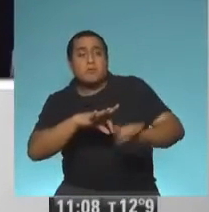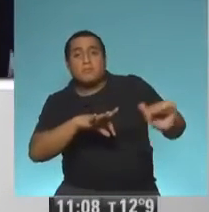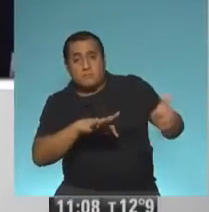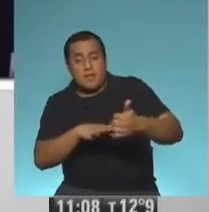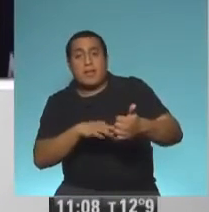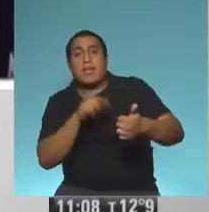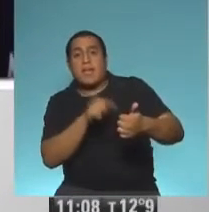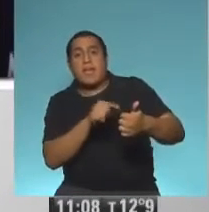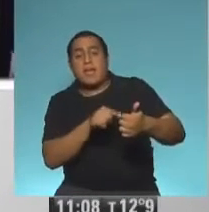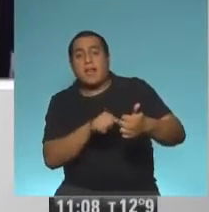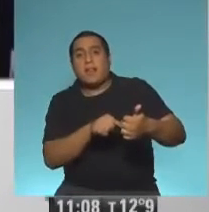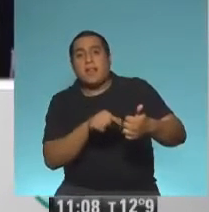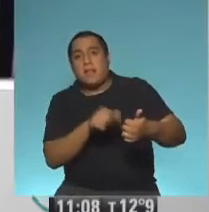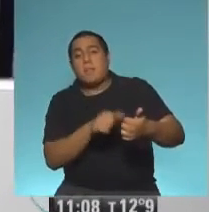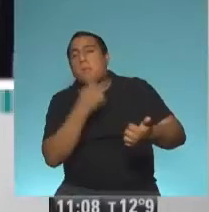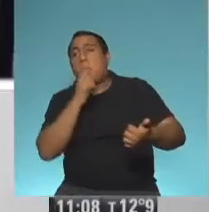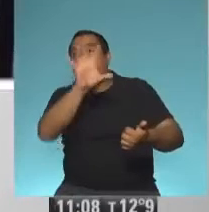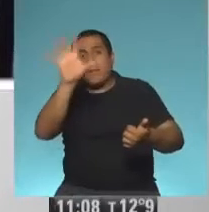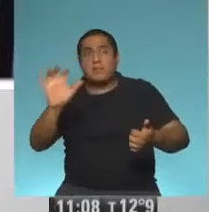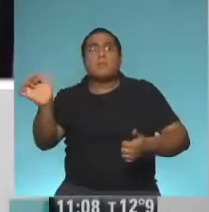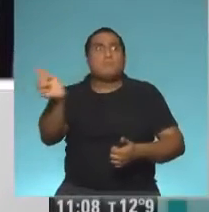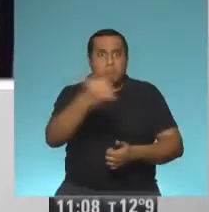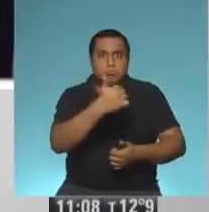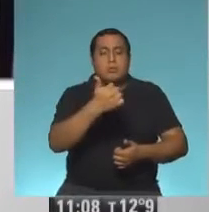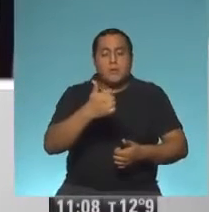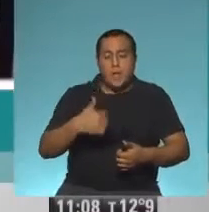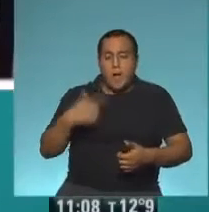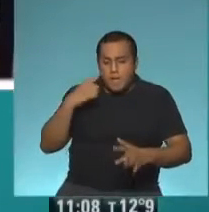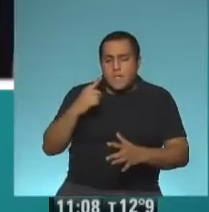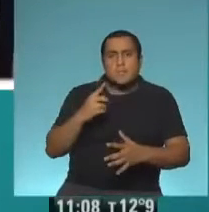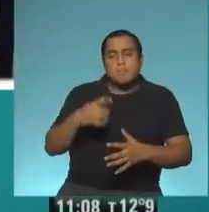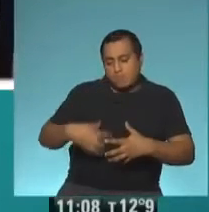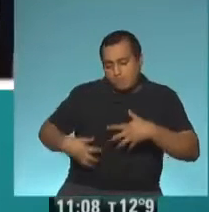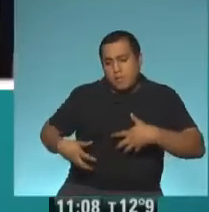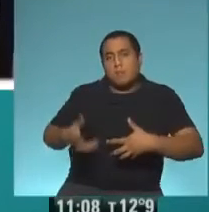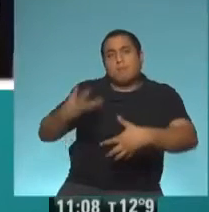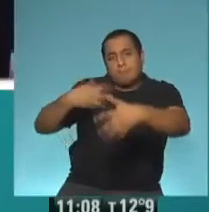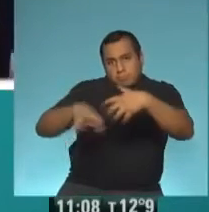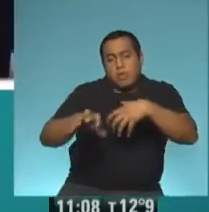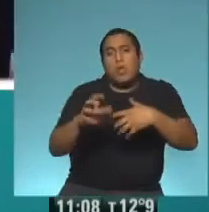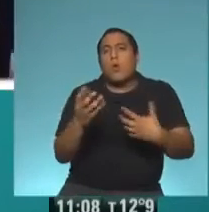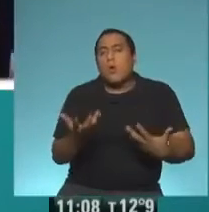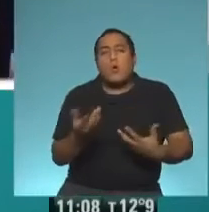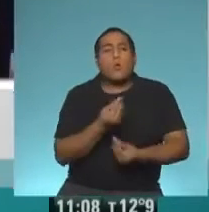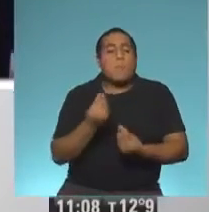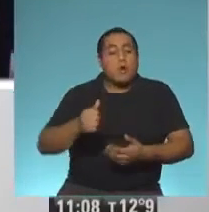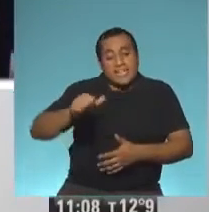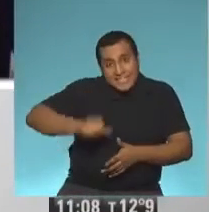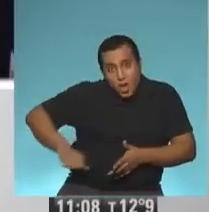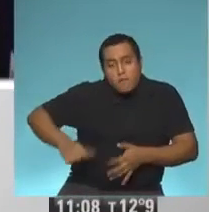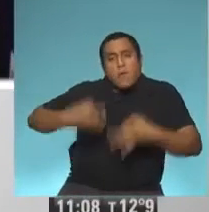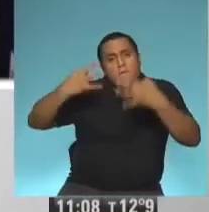trasplantarse, sobre todo a que vienen del interior, y hacerlos en marcos de seguridad, tanto en el quirófano como en el postoperatorio,